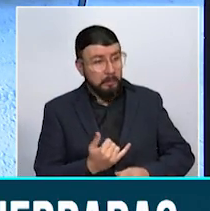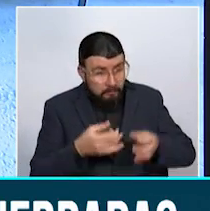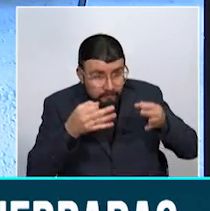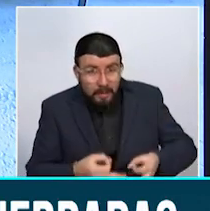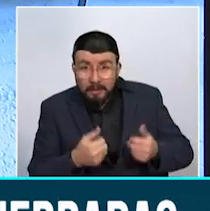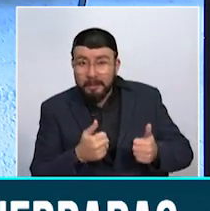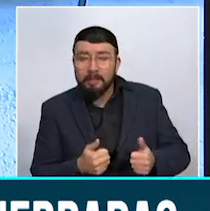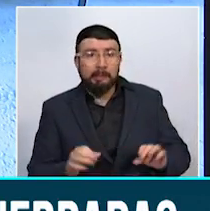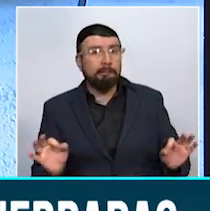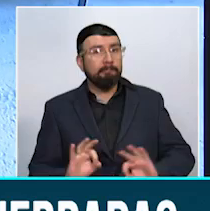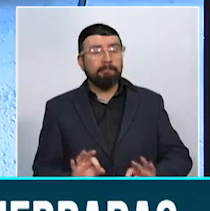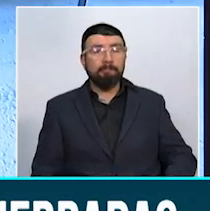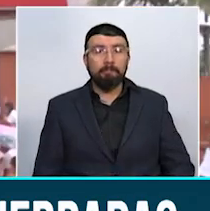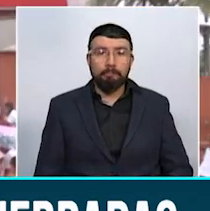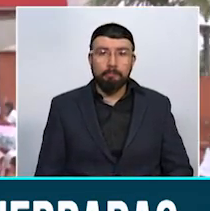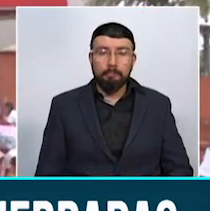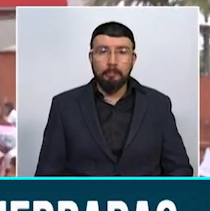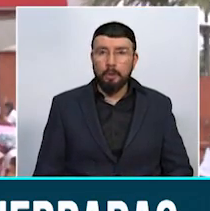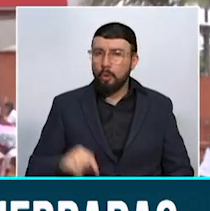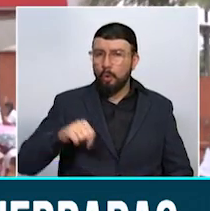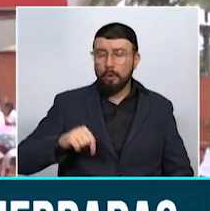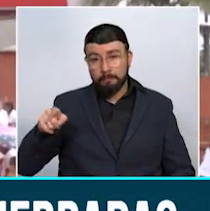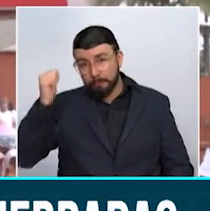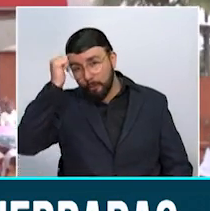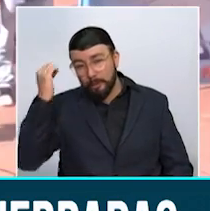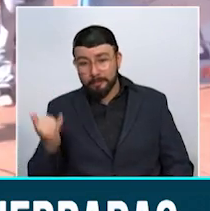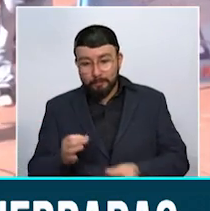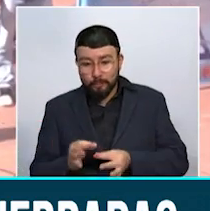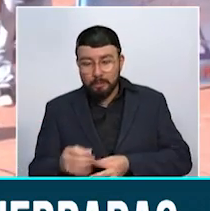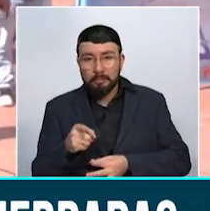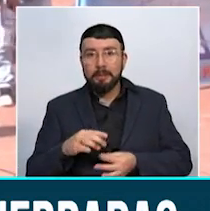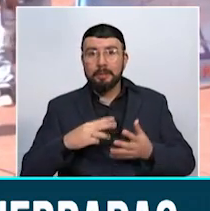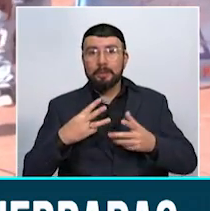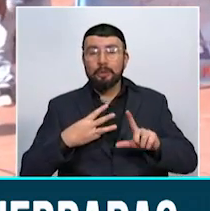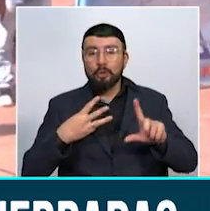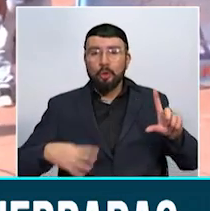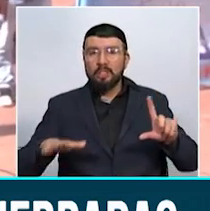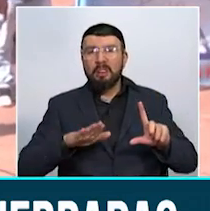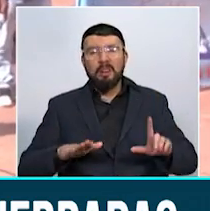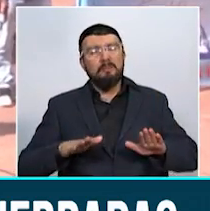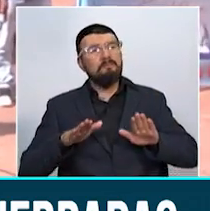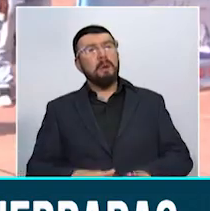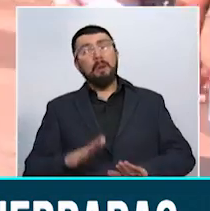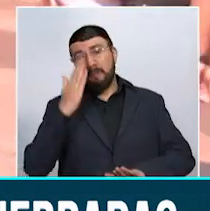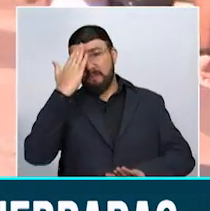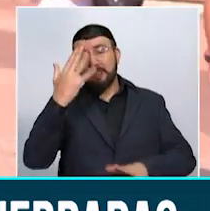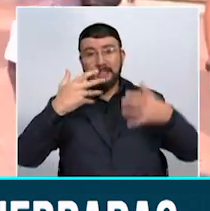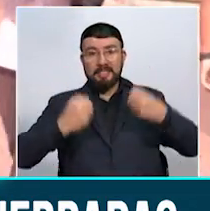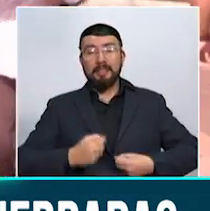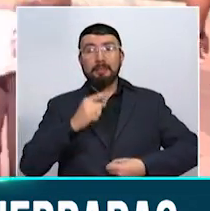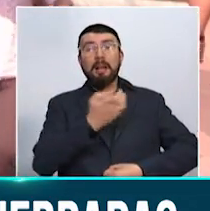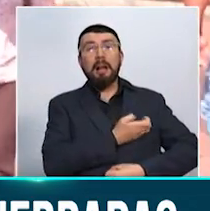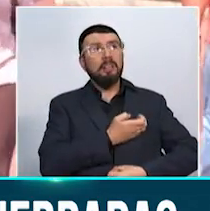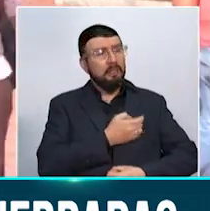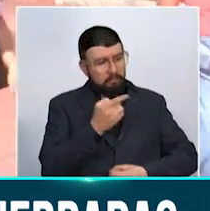favorables. Hoy, educadores del municipio de Dos Quebradas realizaron un plantón frente a la sede de la alcaldía para entregar